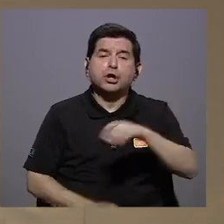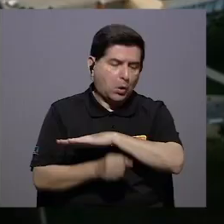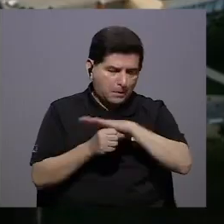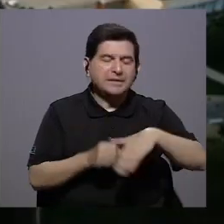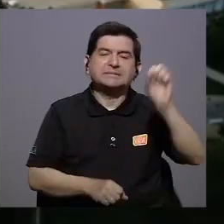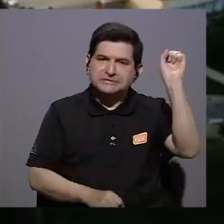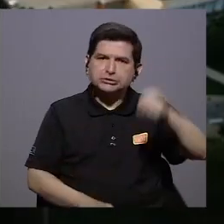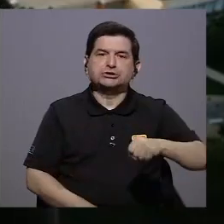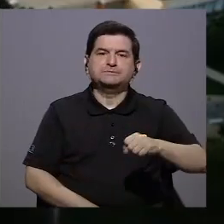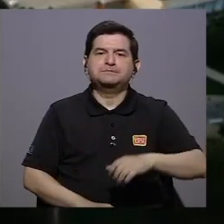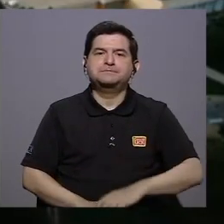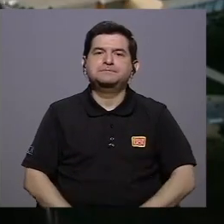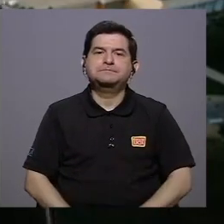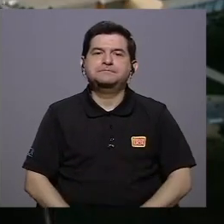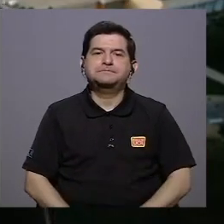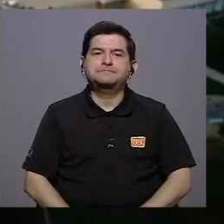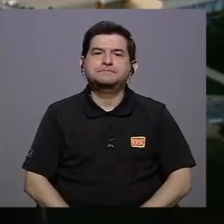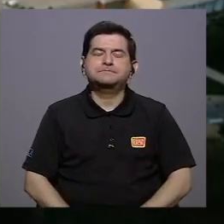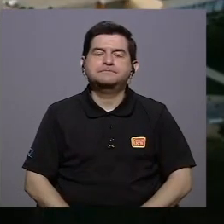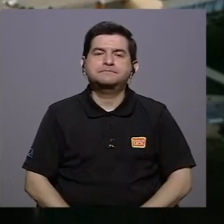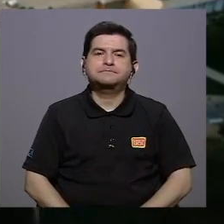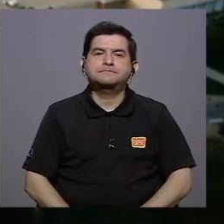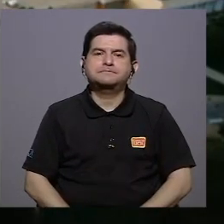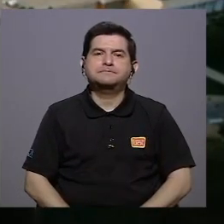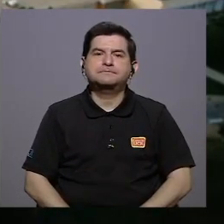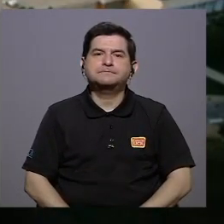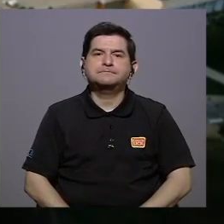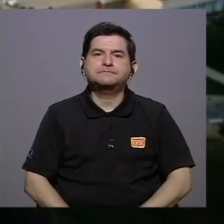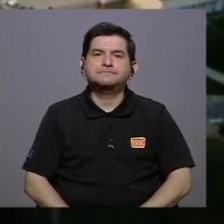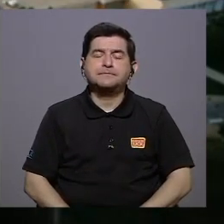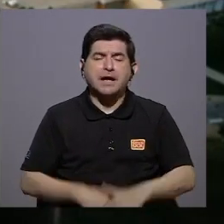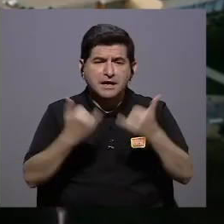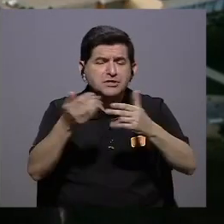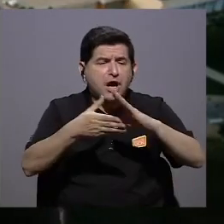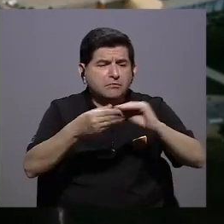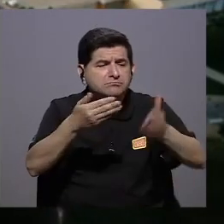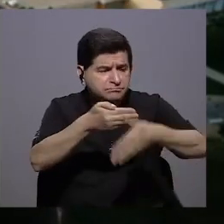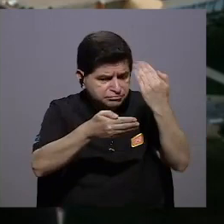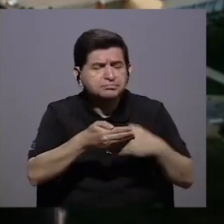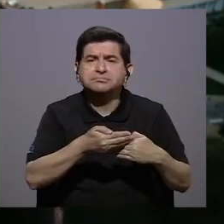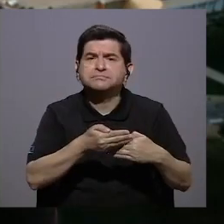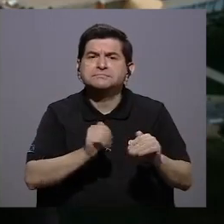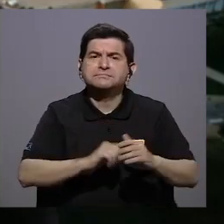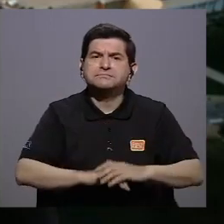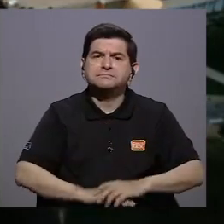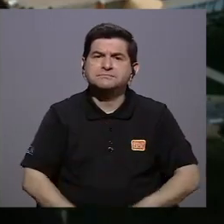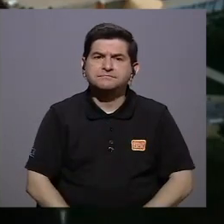absolutamente Marlon lo hemos comentado antes